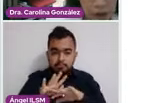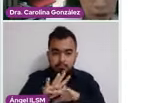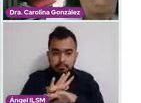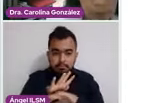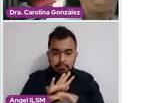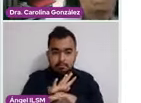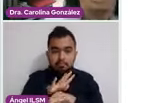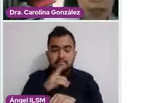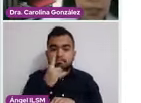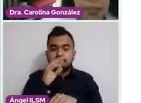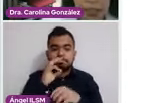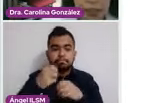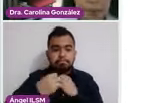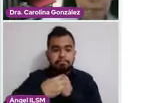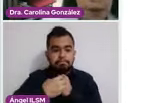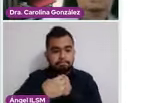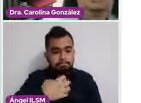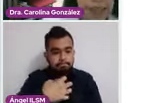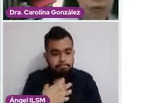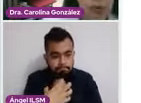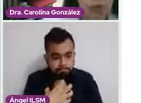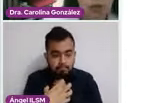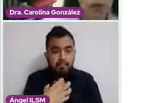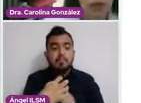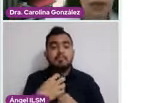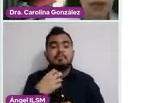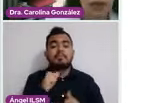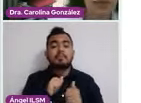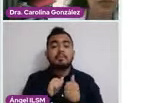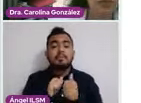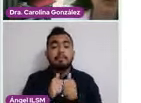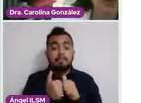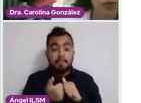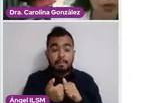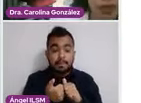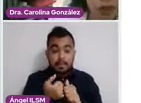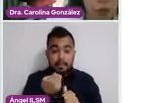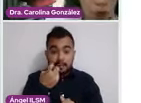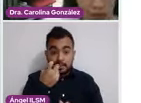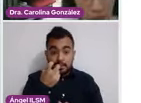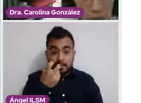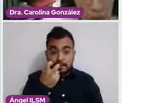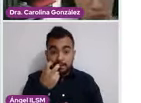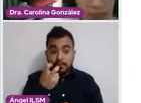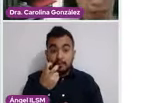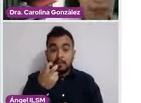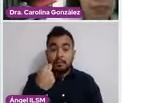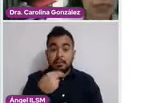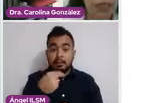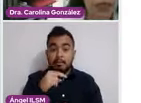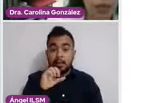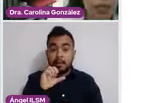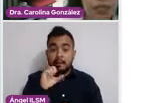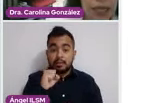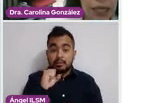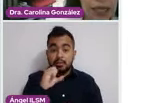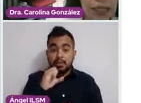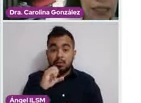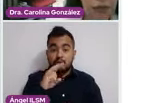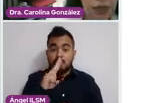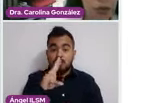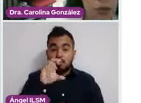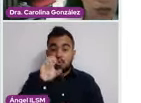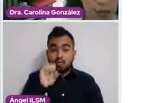inflamación. Y va, si nos, el resultado nos los mandan como ASCUS, esas van a ser células de